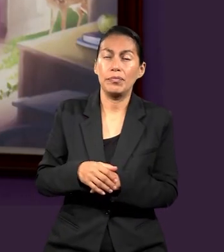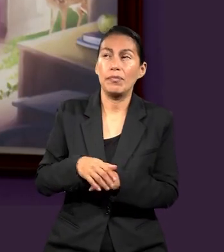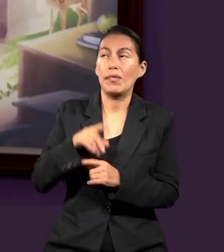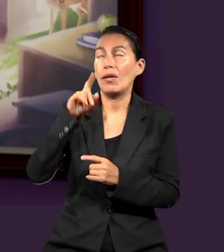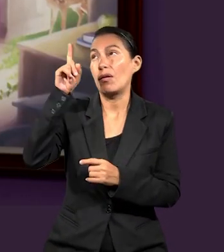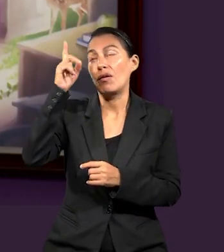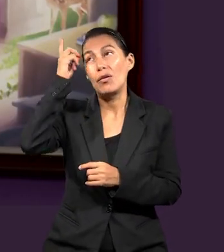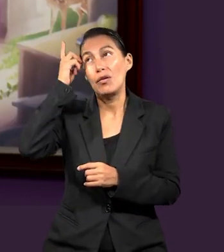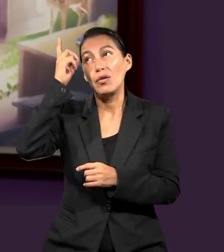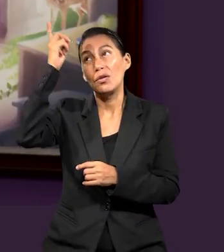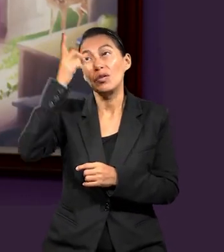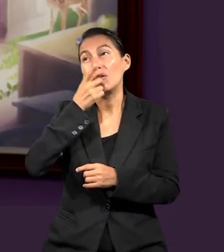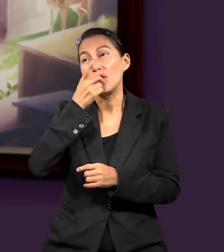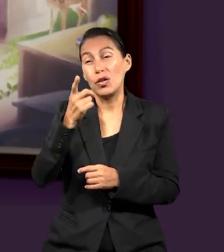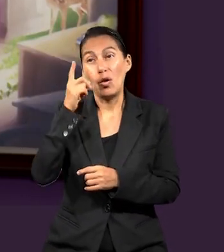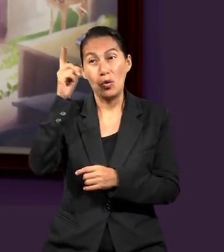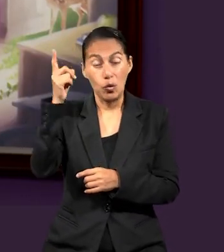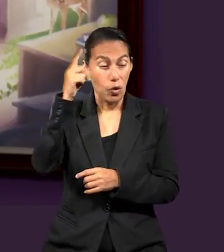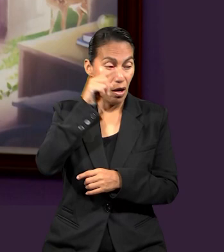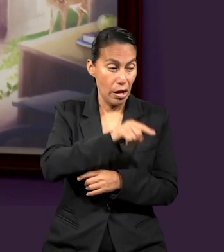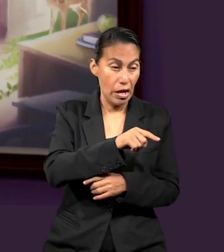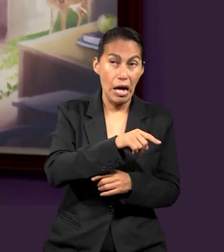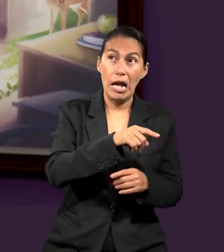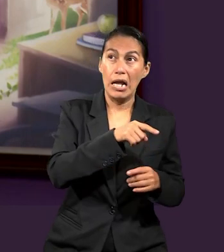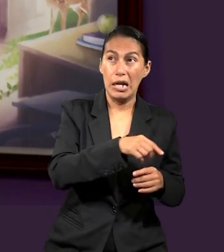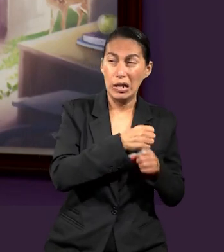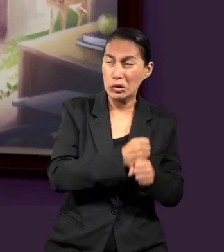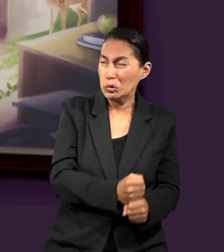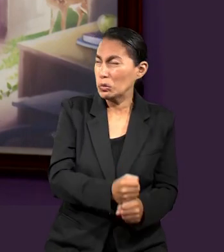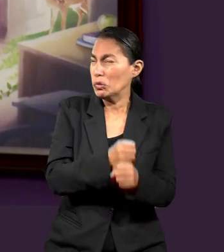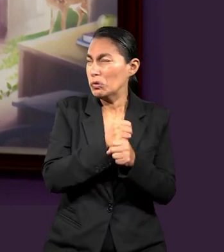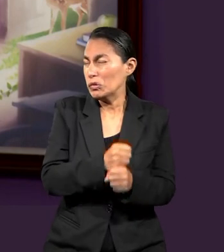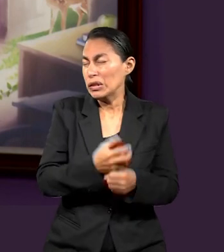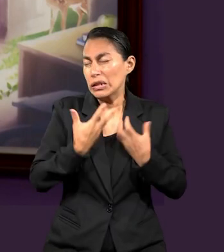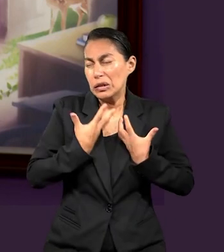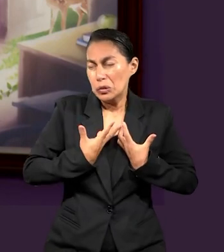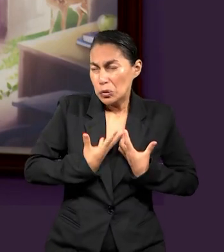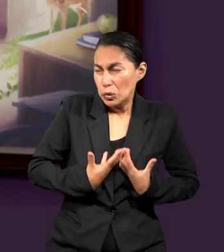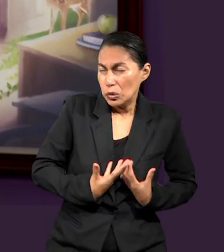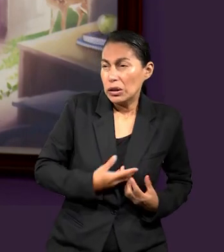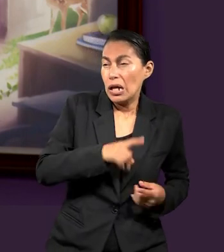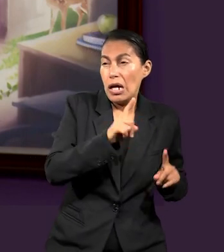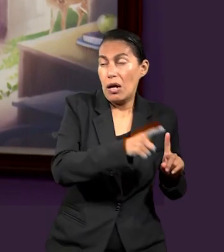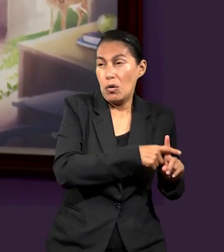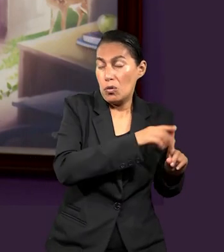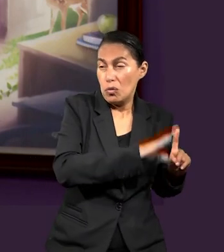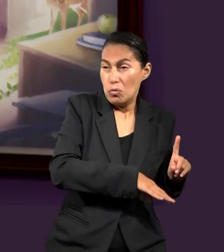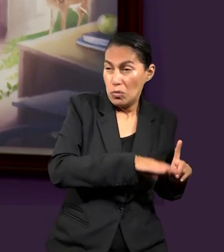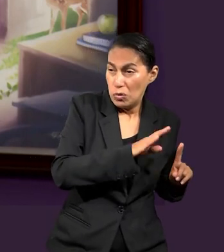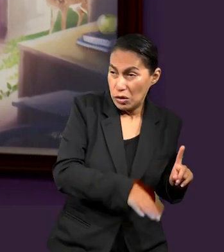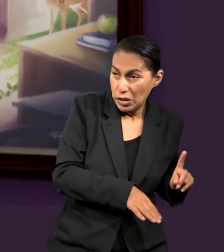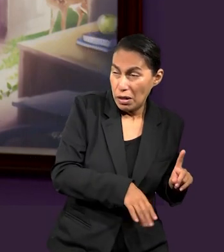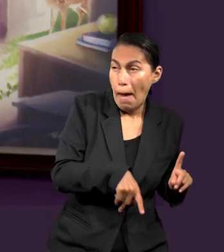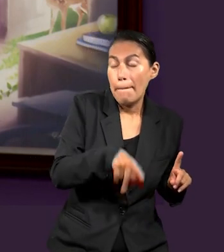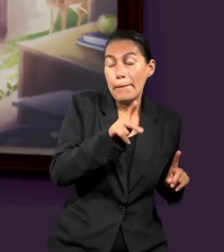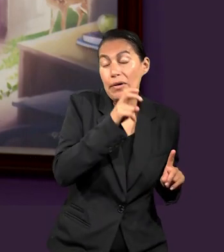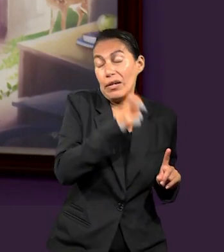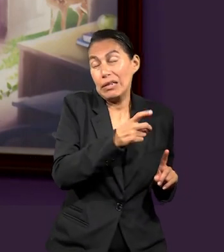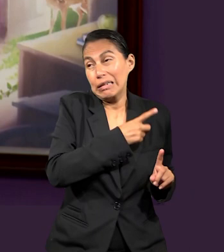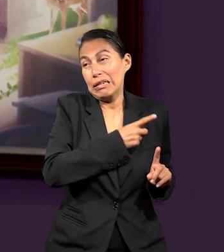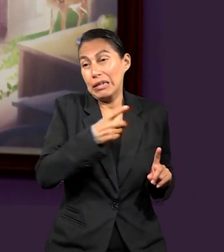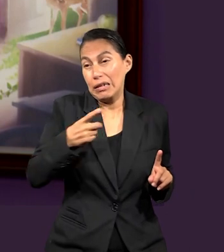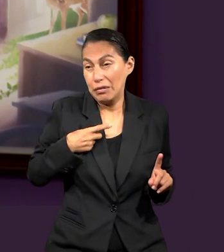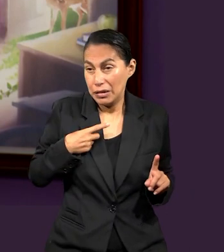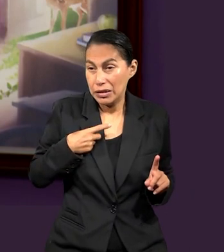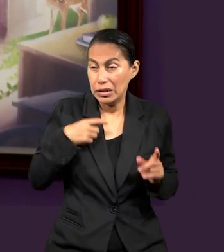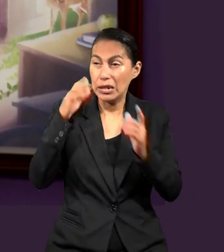Que su padre celestial lo había dicho, mira, esto es lo que tú vas a hacer, vas a pasar por todas estas tribulaciones, pero es lo que debes hacer. Y